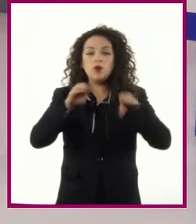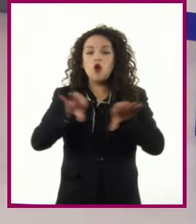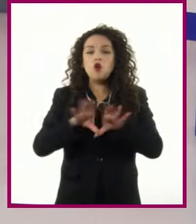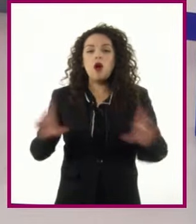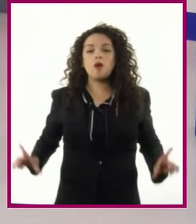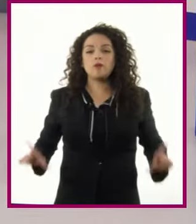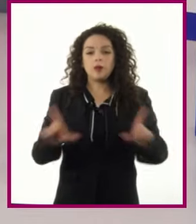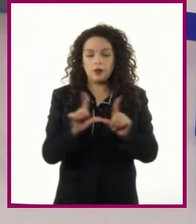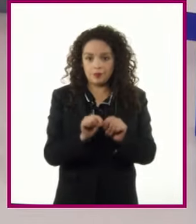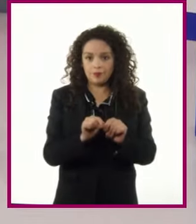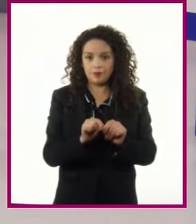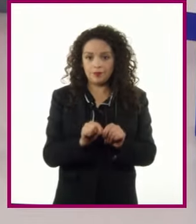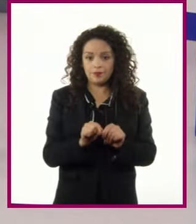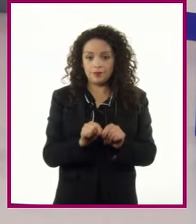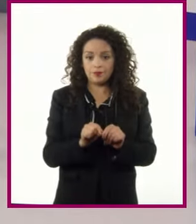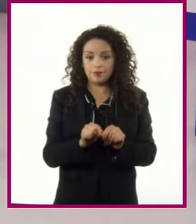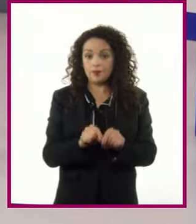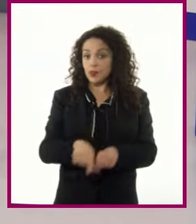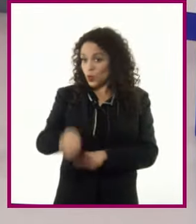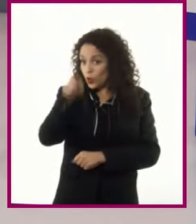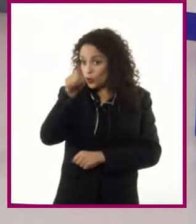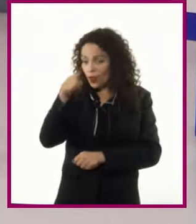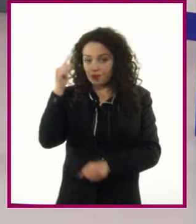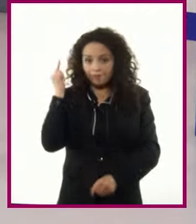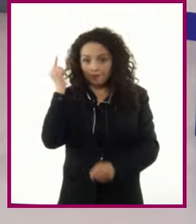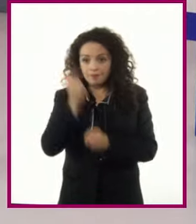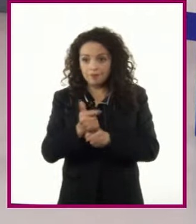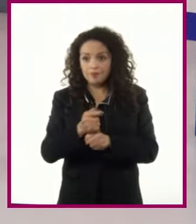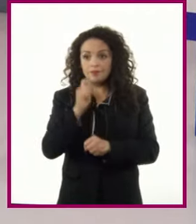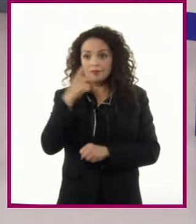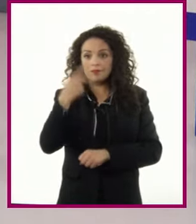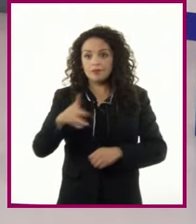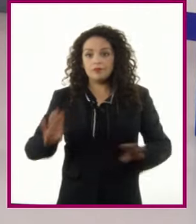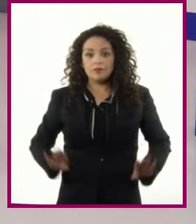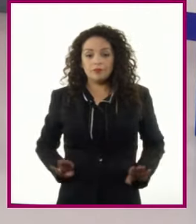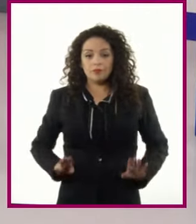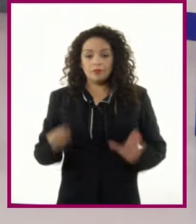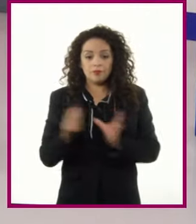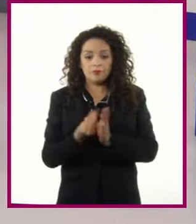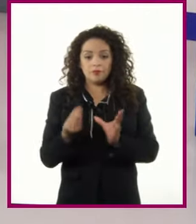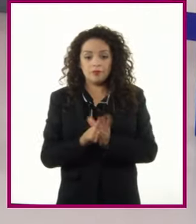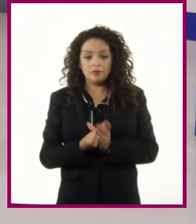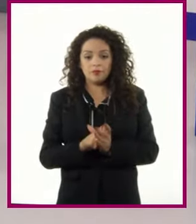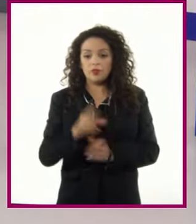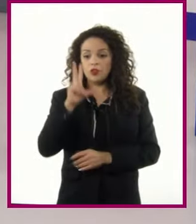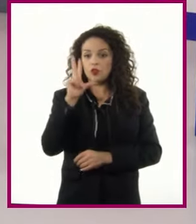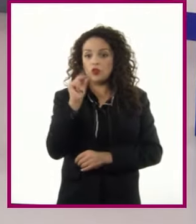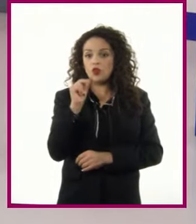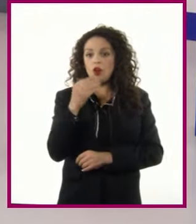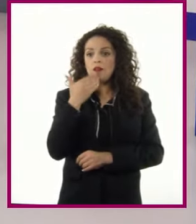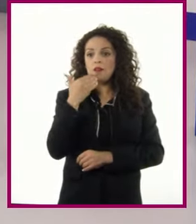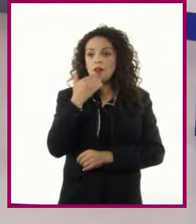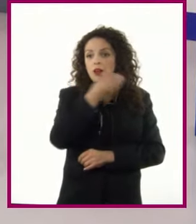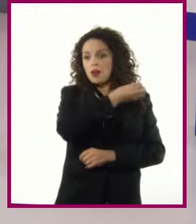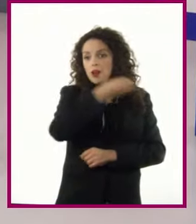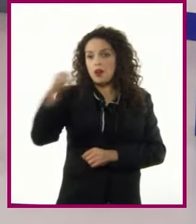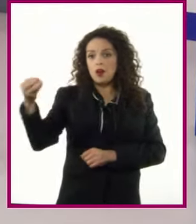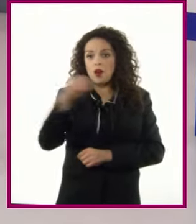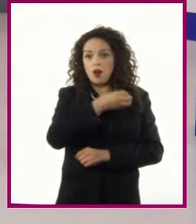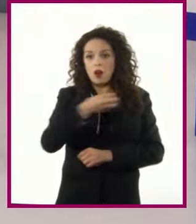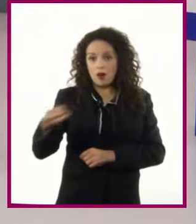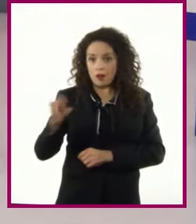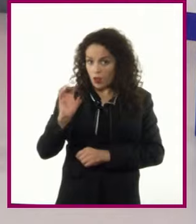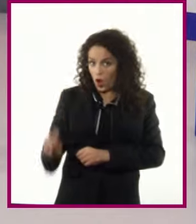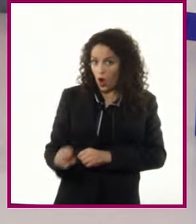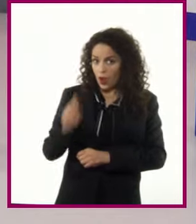Les reto a identificar los elementos que están fuera de orden en el texto De acuerdo